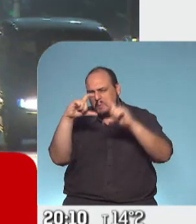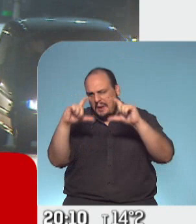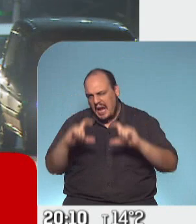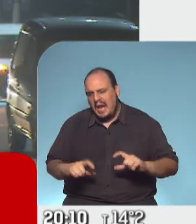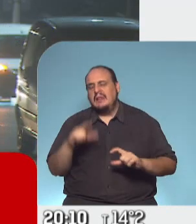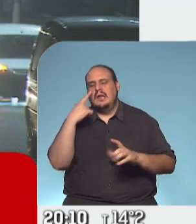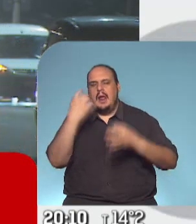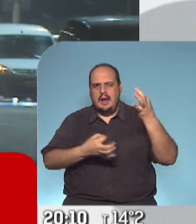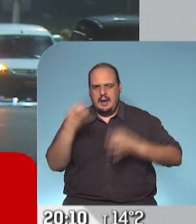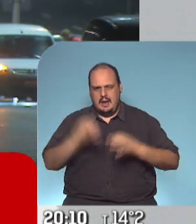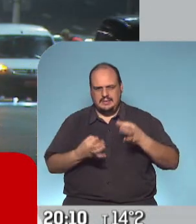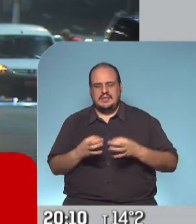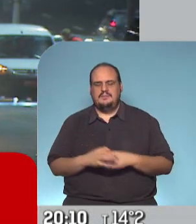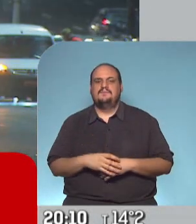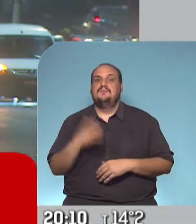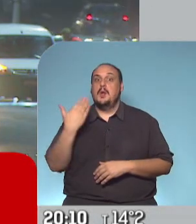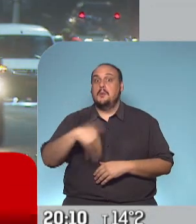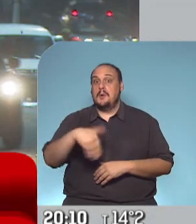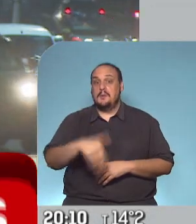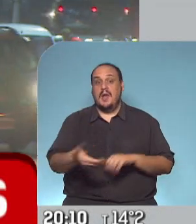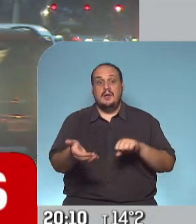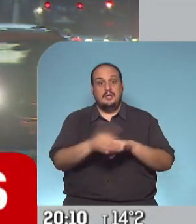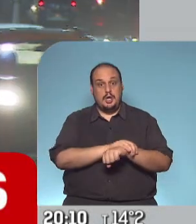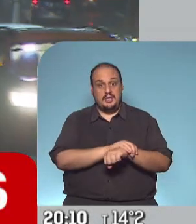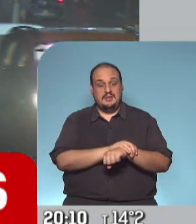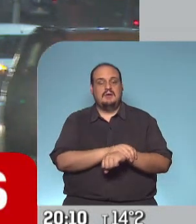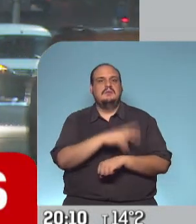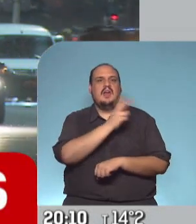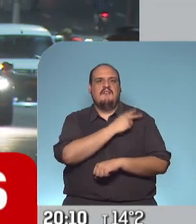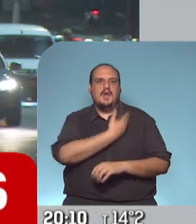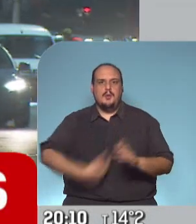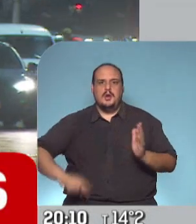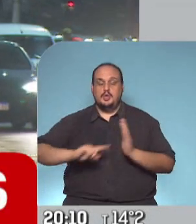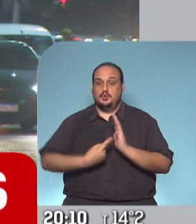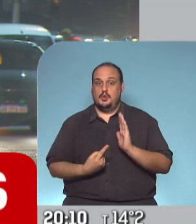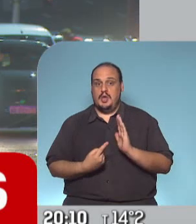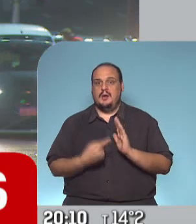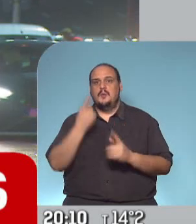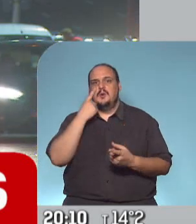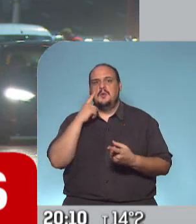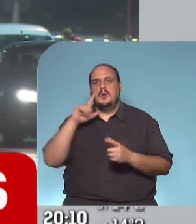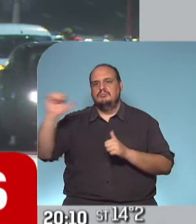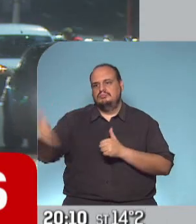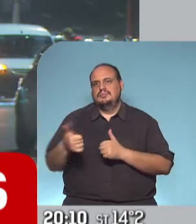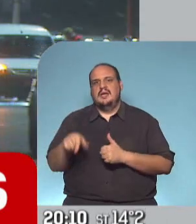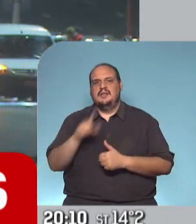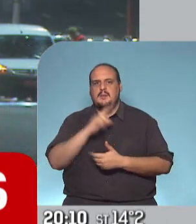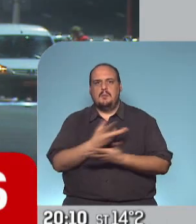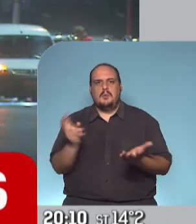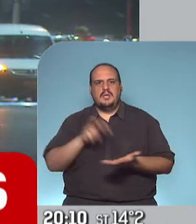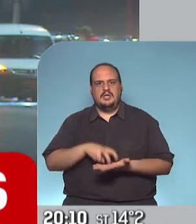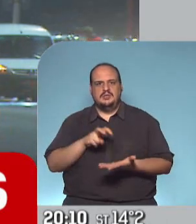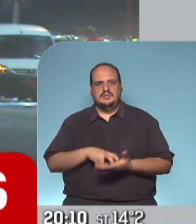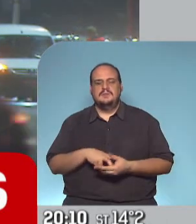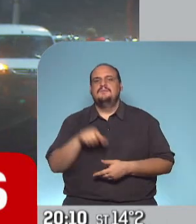cada parte de la jornada. En instantes, Horacio Rodríguez Larreta, el jefe de gobierno de la Ciudad de Buenos Aires, en vivo, aquí en Televisión Pública Noticias.